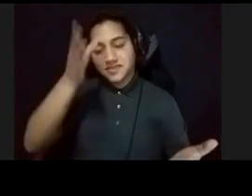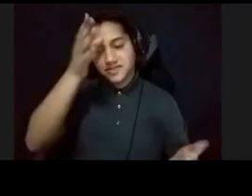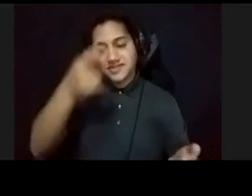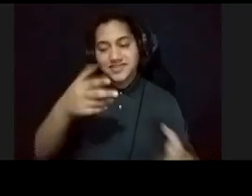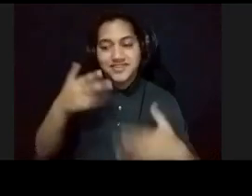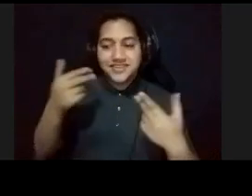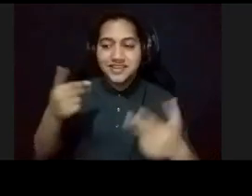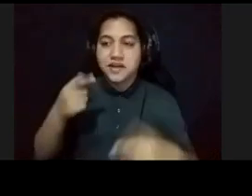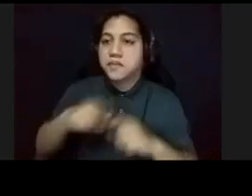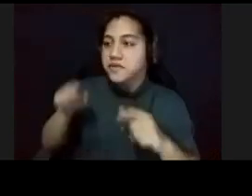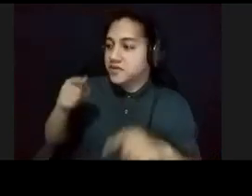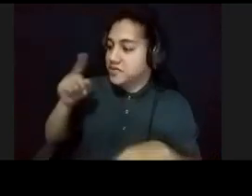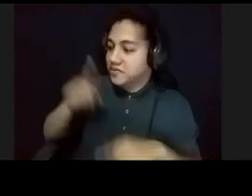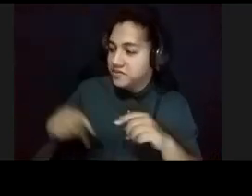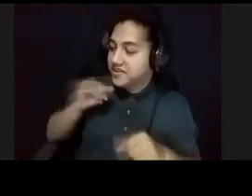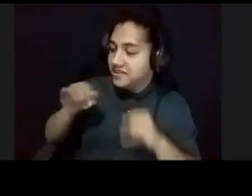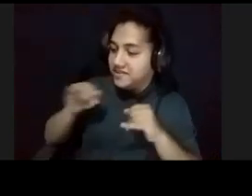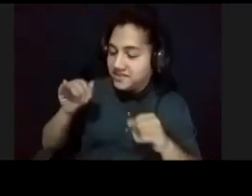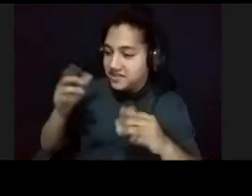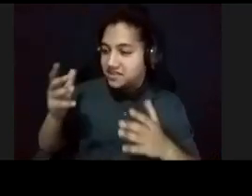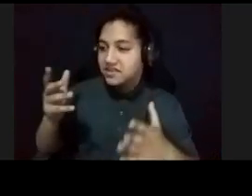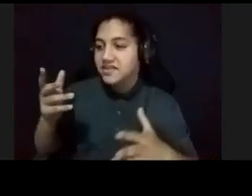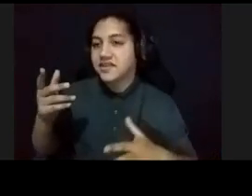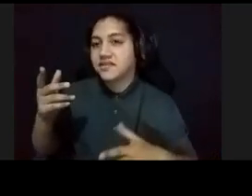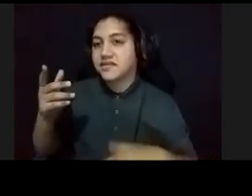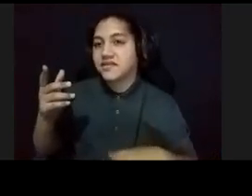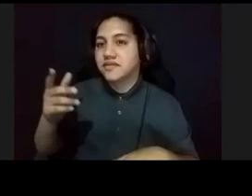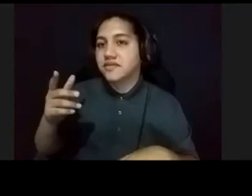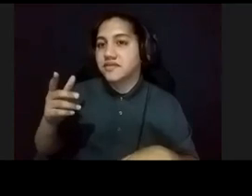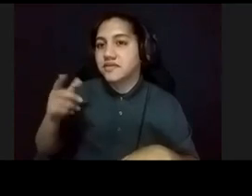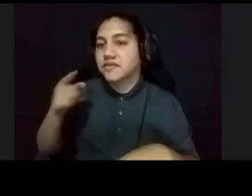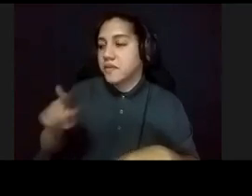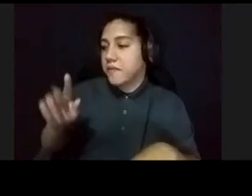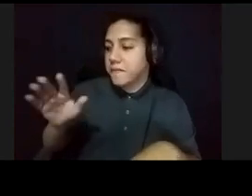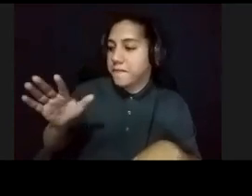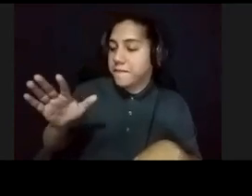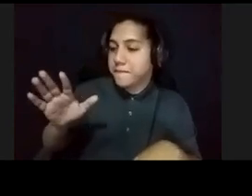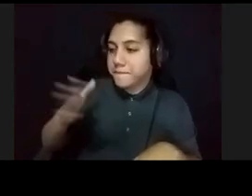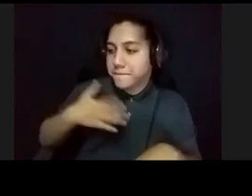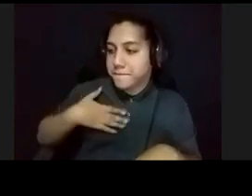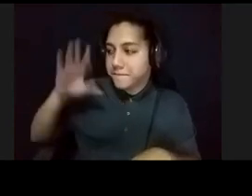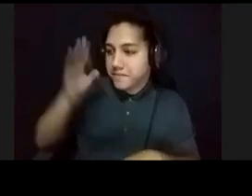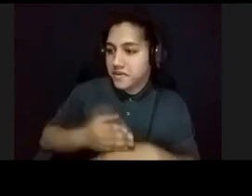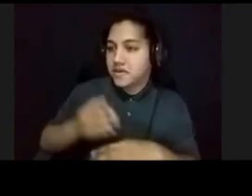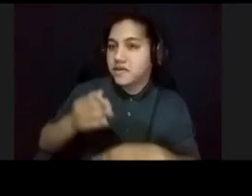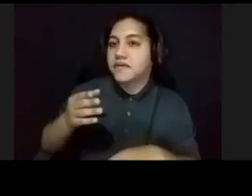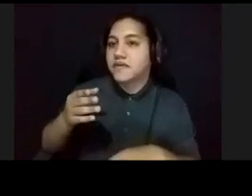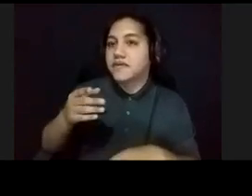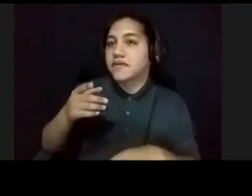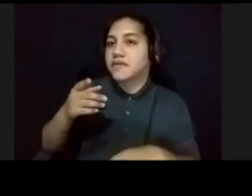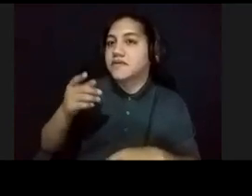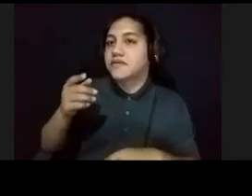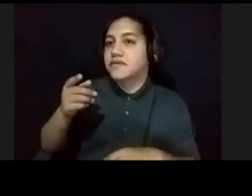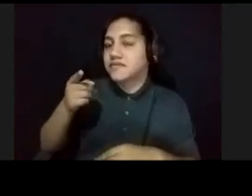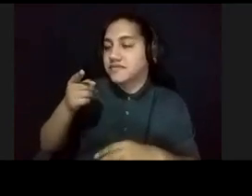pero tú no me puedes entrevistar, hasta que mi hijo, Pablo Tufiño, te dé la autorización, y yo,